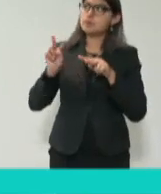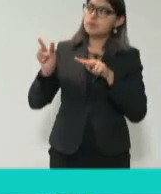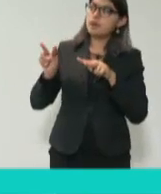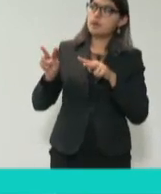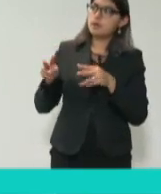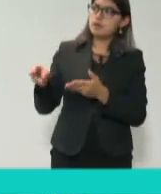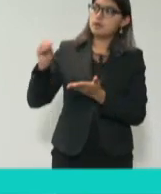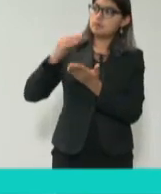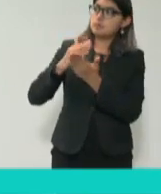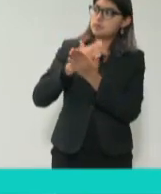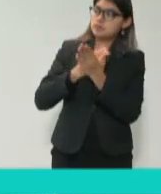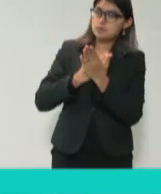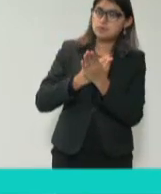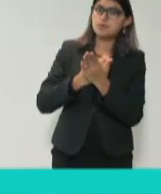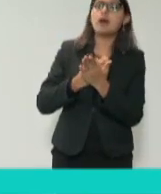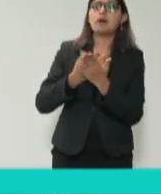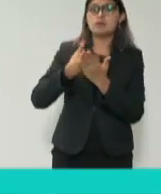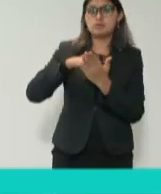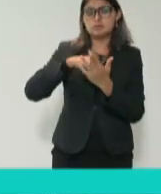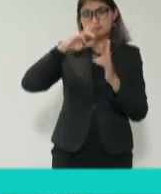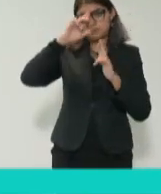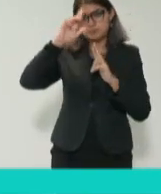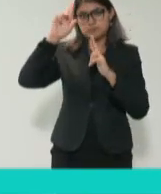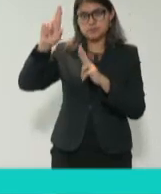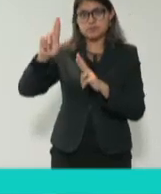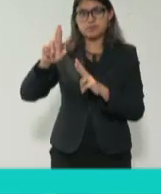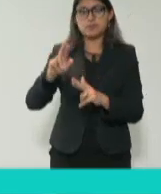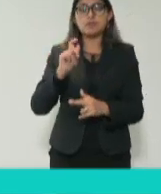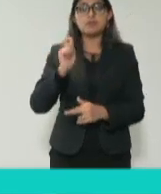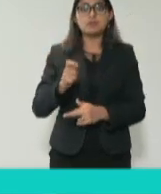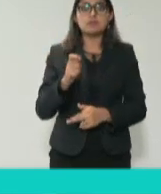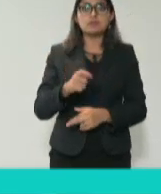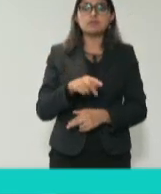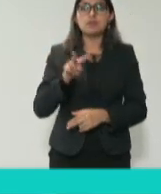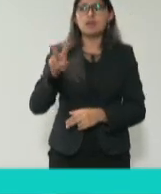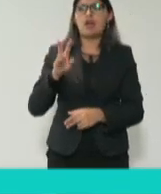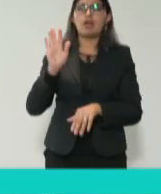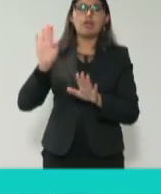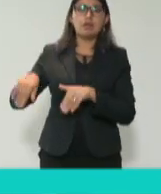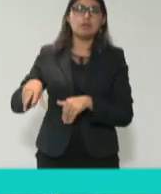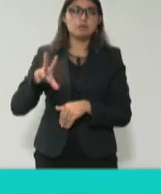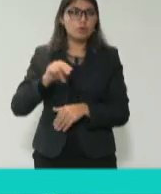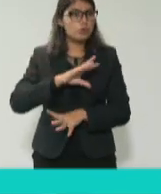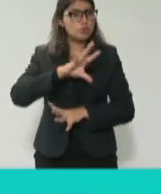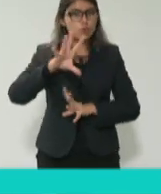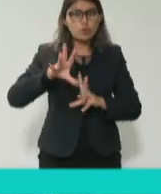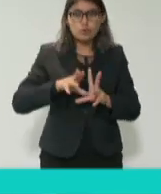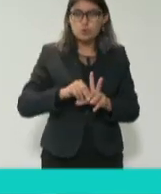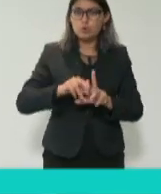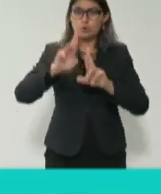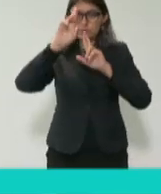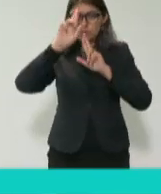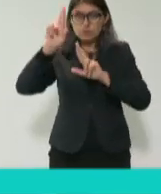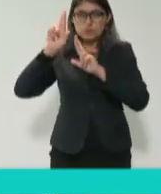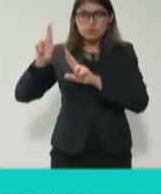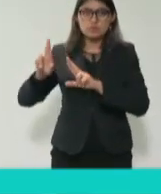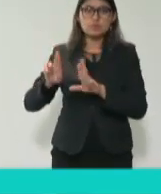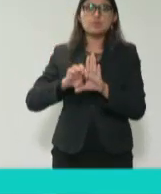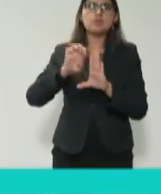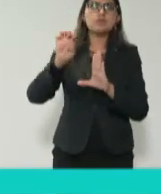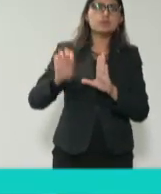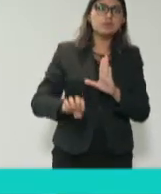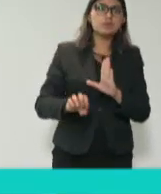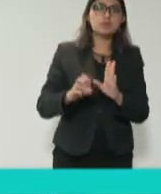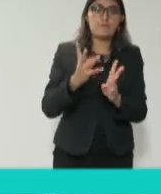también seamos ciudadanos que respetemos y comenzamos a respetarles desde hace rato, desde el más mínimo detalle, detalles tales como no